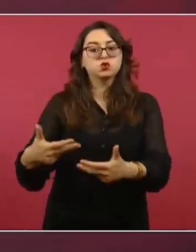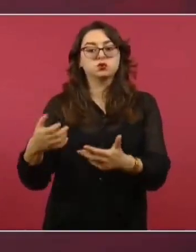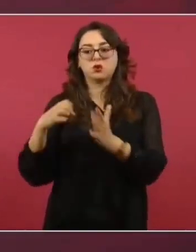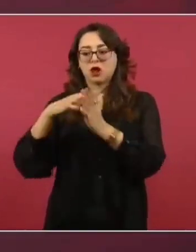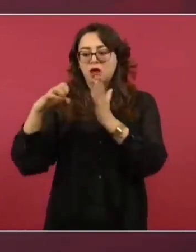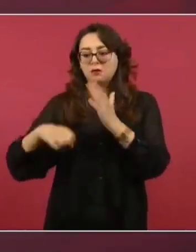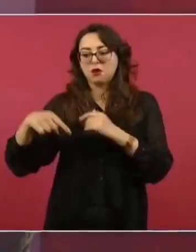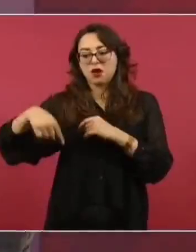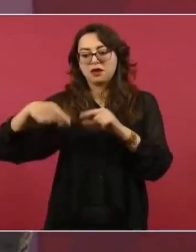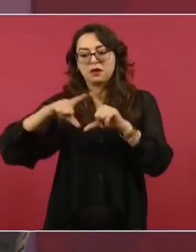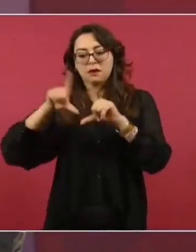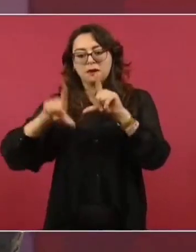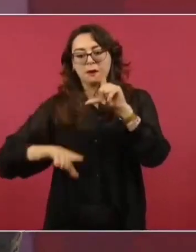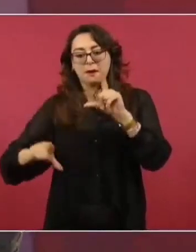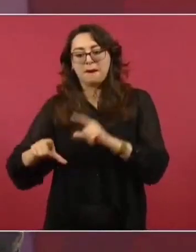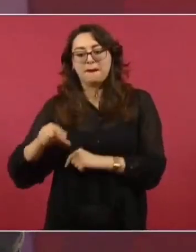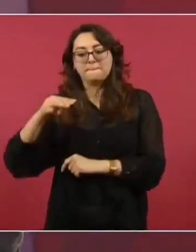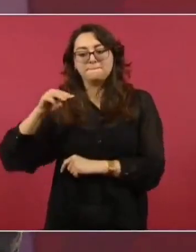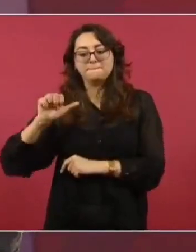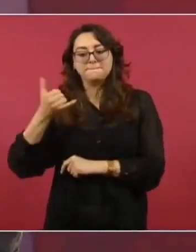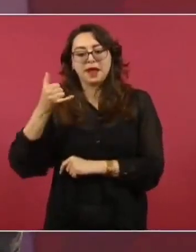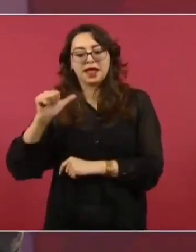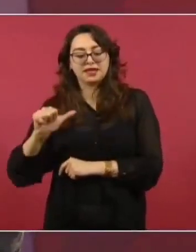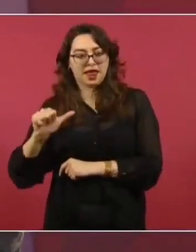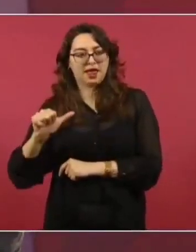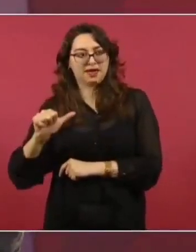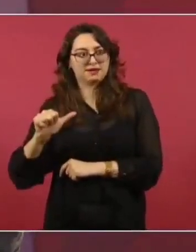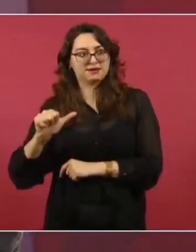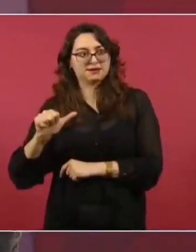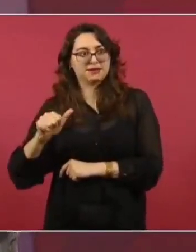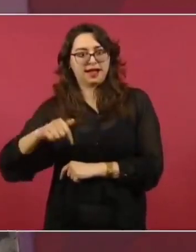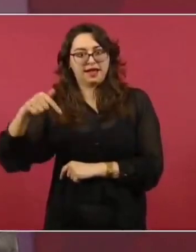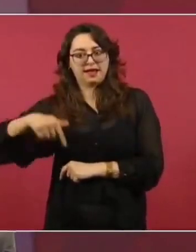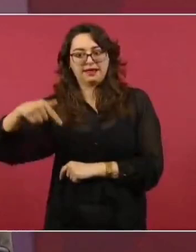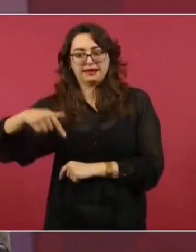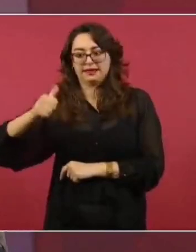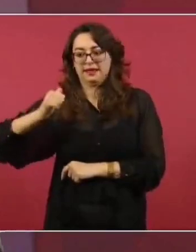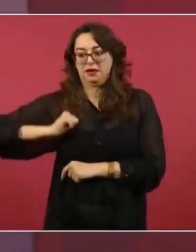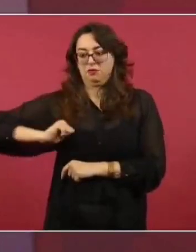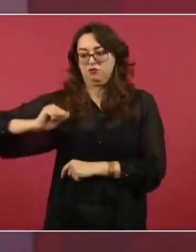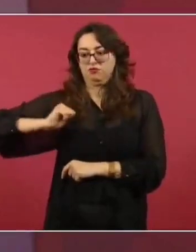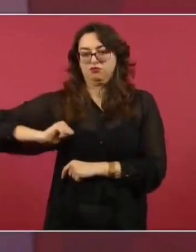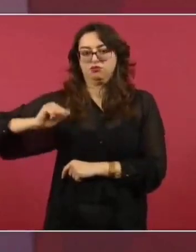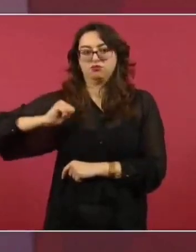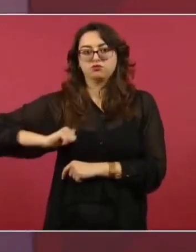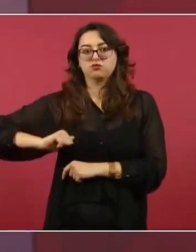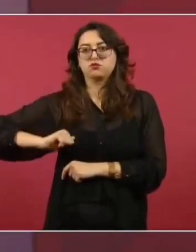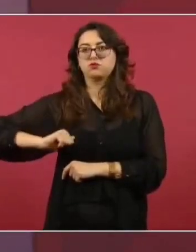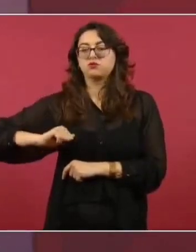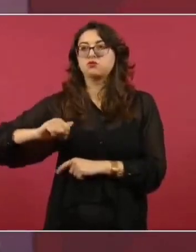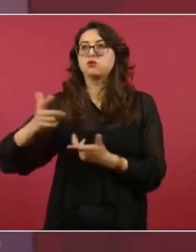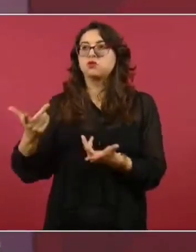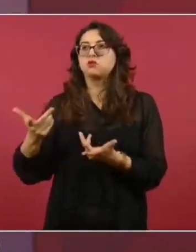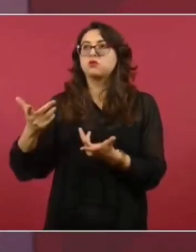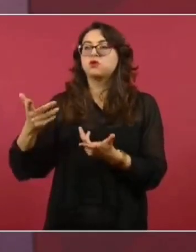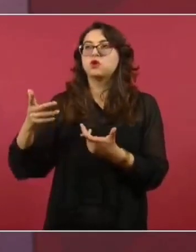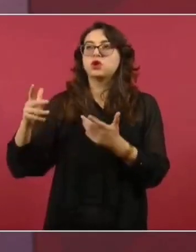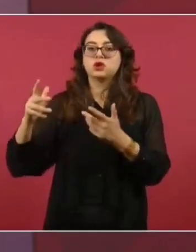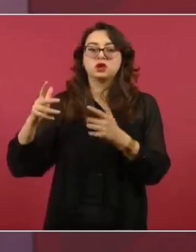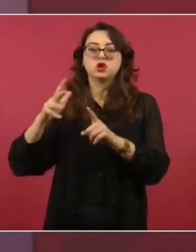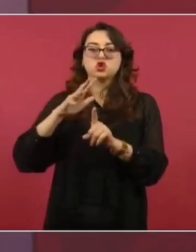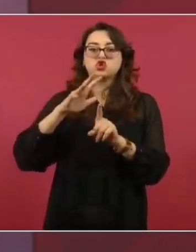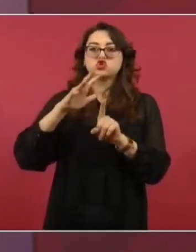mil años antes que Galileo, estudiaron el sistema solar y crearon el